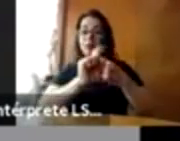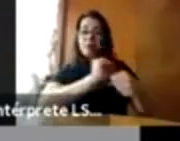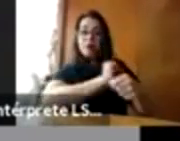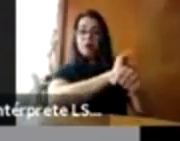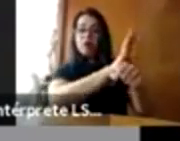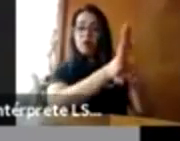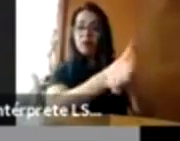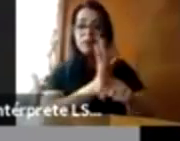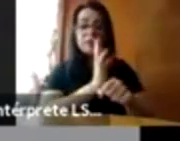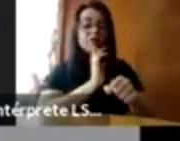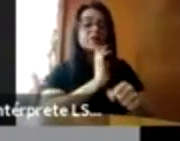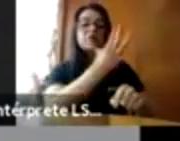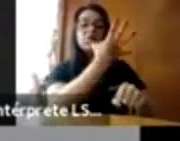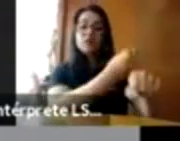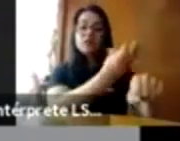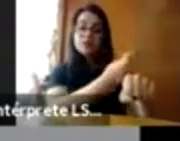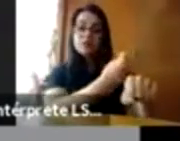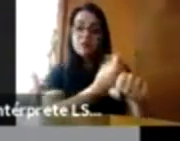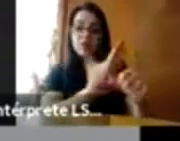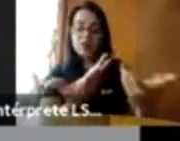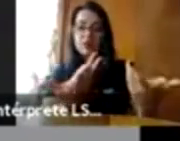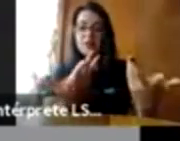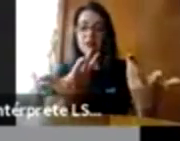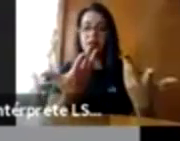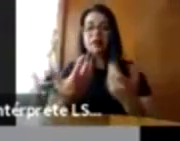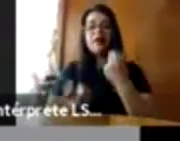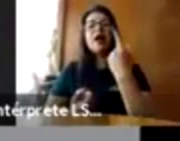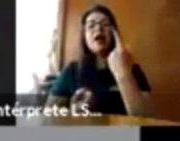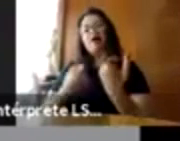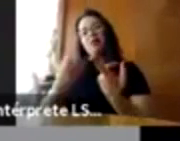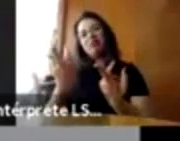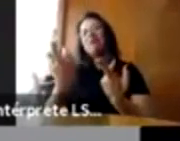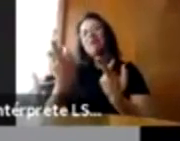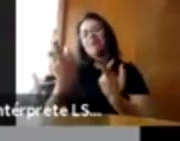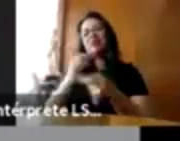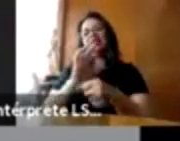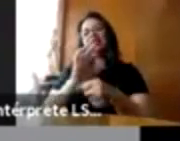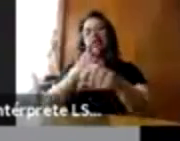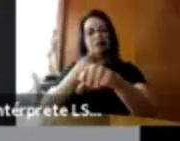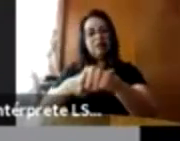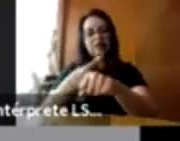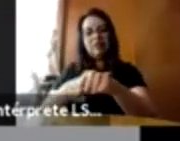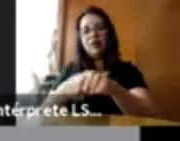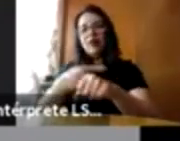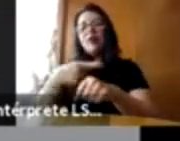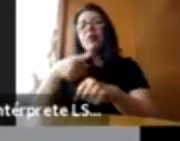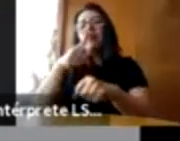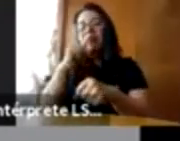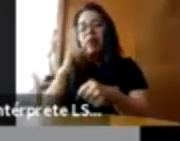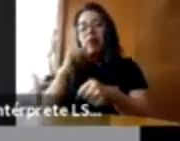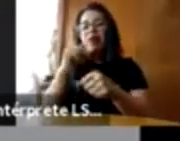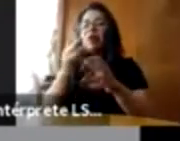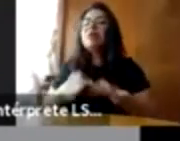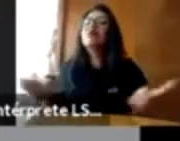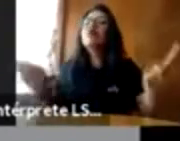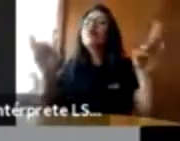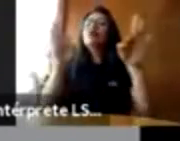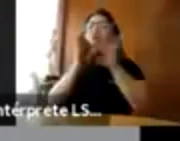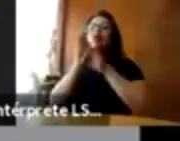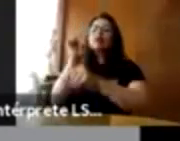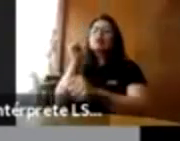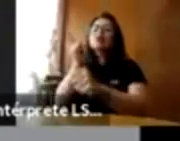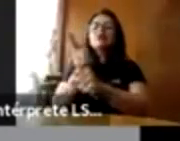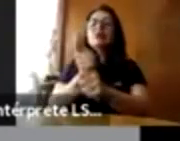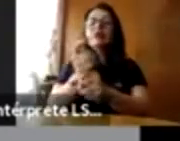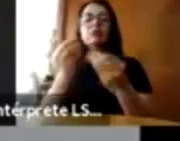problema, está un poco peor en algunos casos con COVID, pero no tiene que ser así y es importante poder reaccionar. Muchas